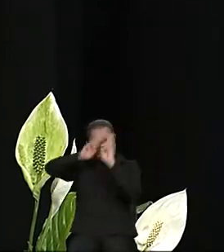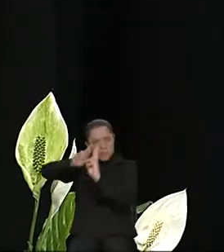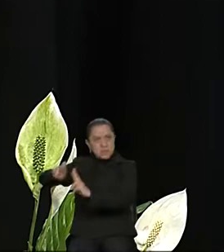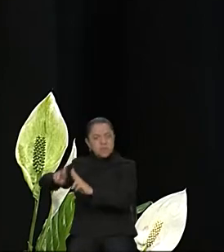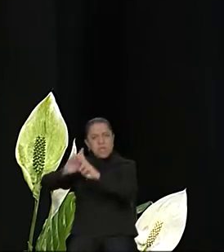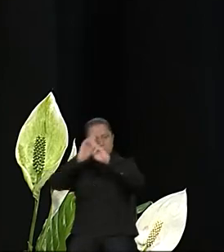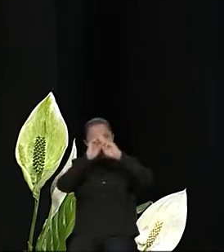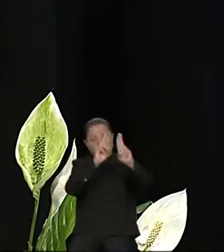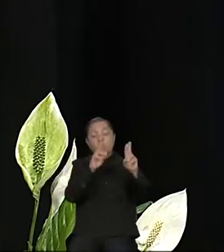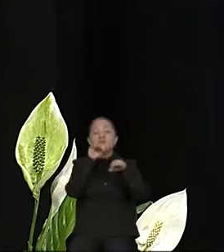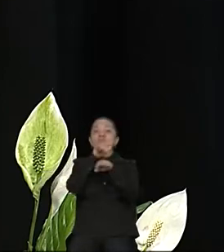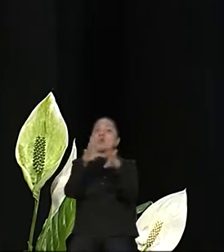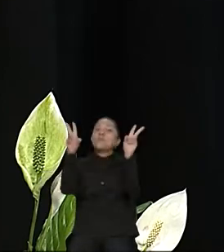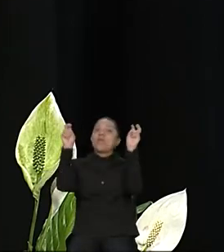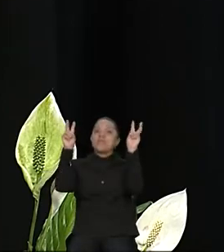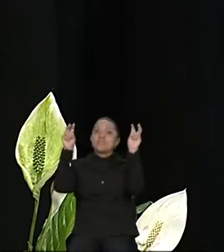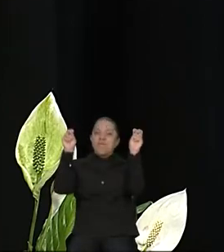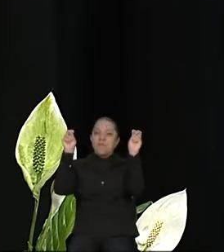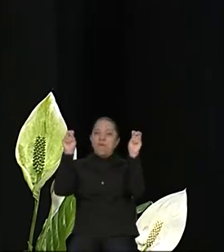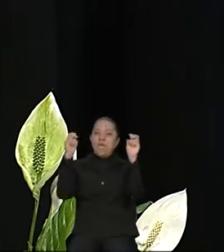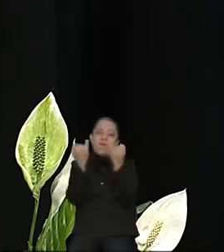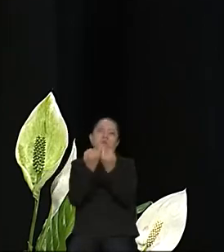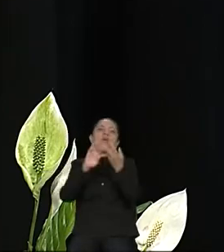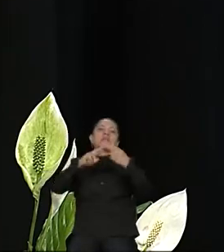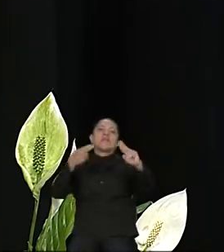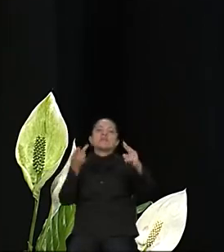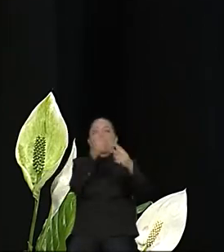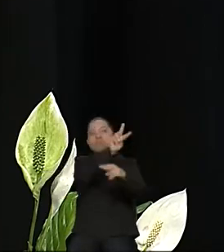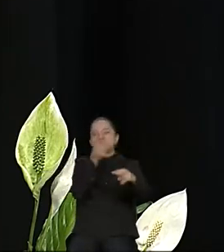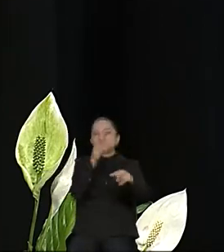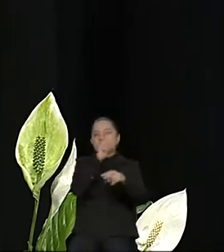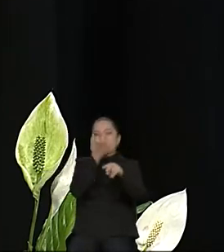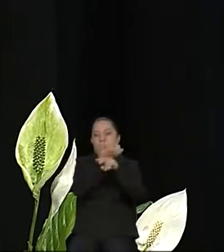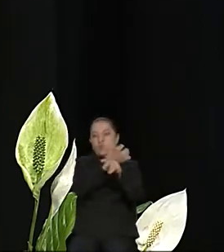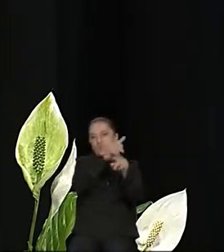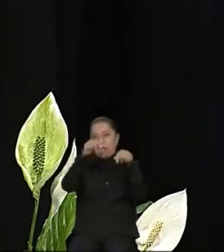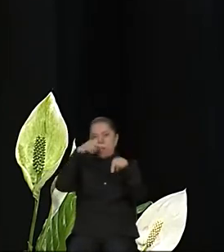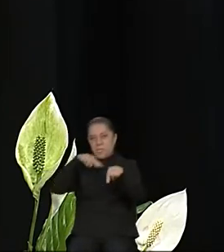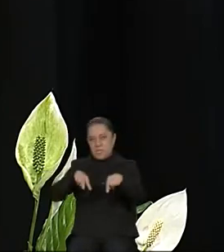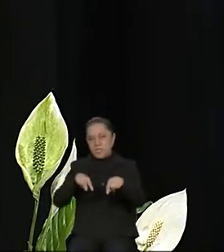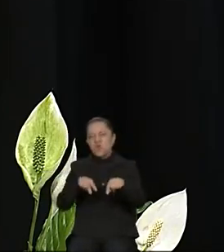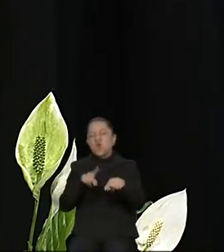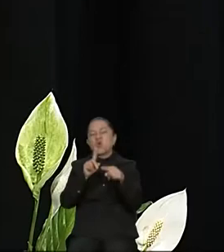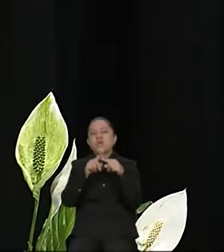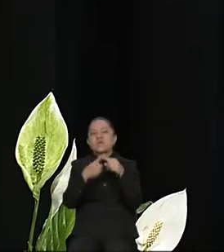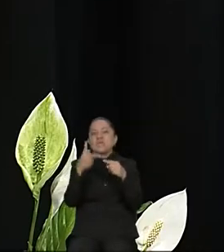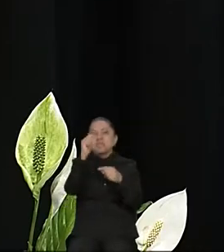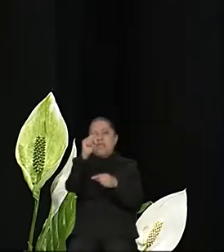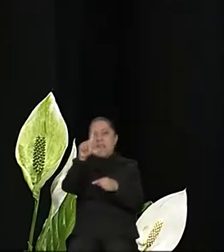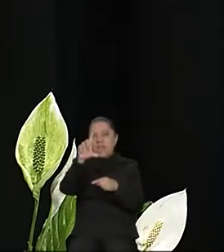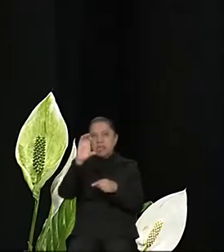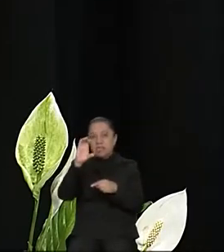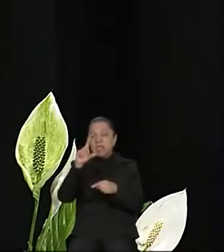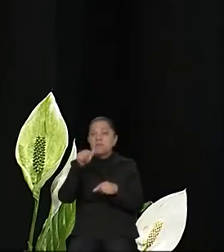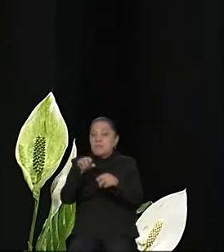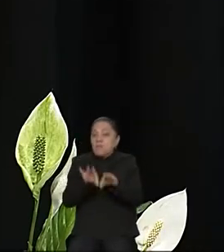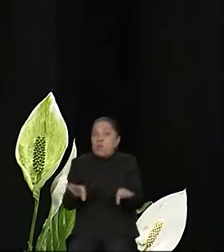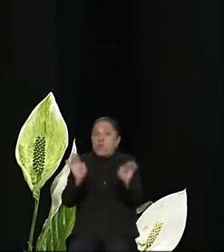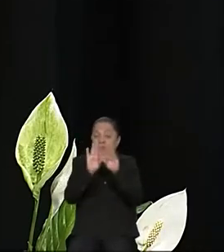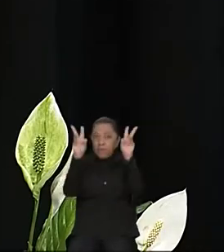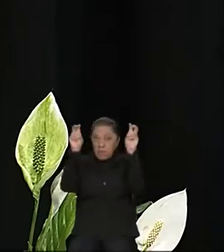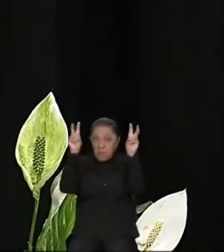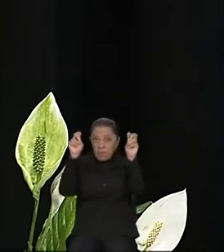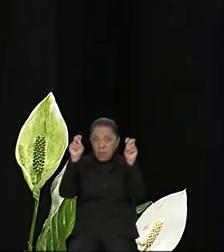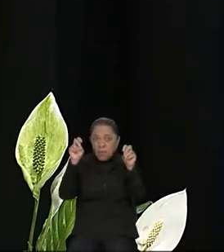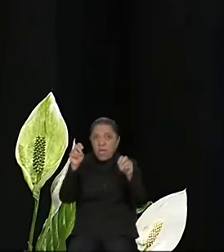y las relaciones bilaterales de quienes forman parte de este Tratado de Libre Comercio. Un tema muy importante que me parece que todos hemos